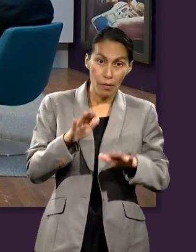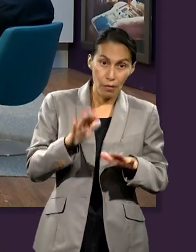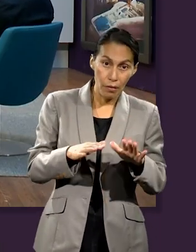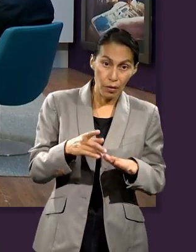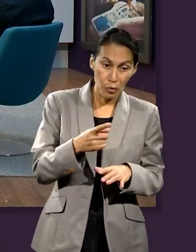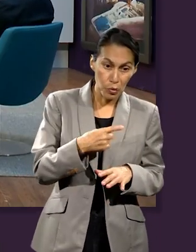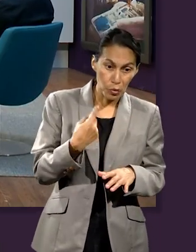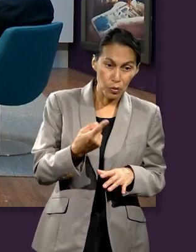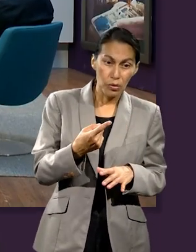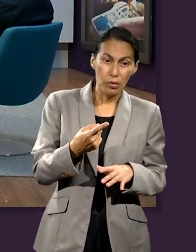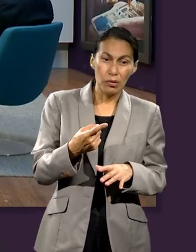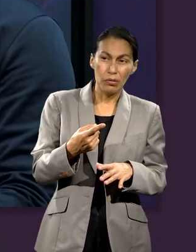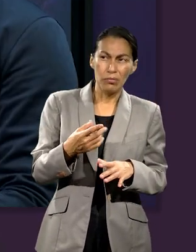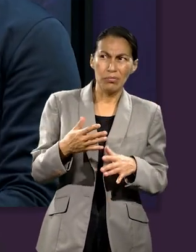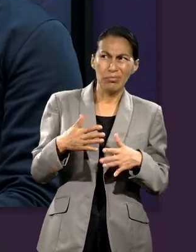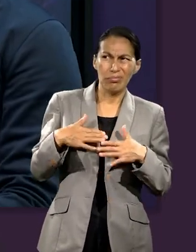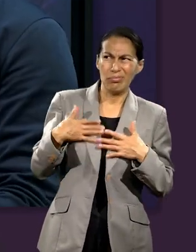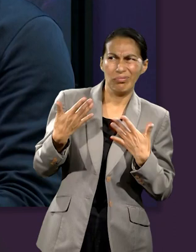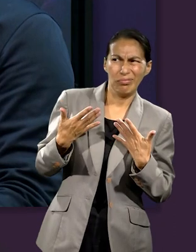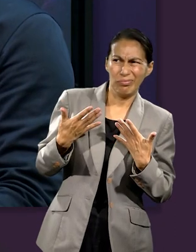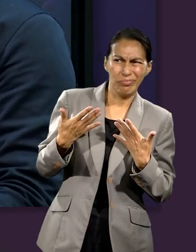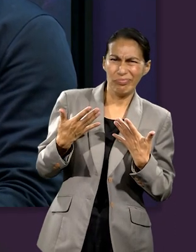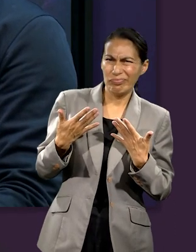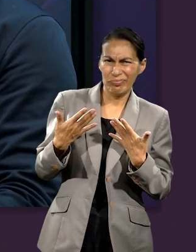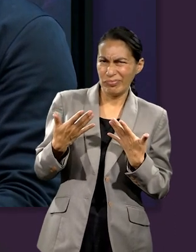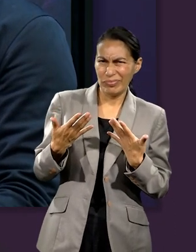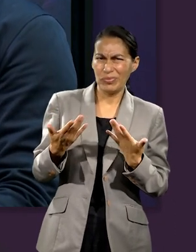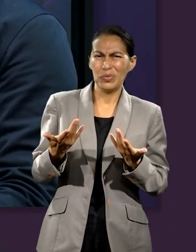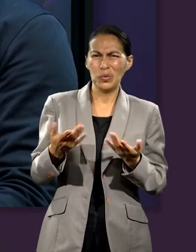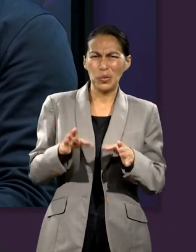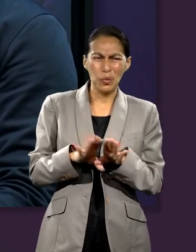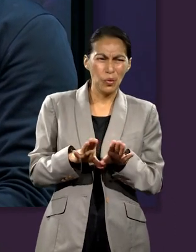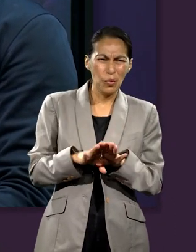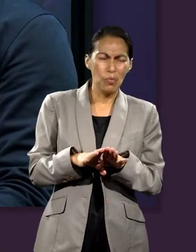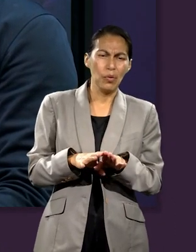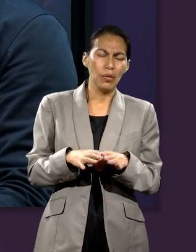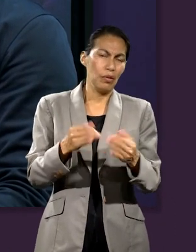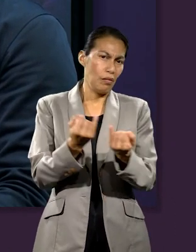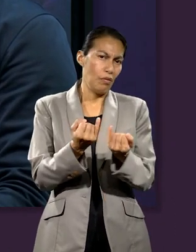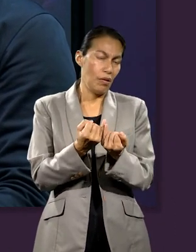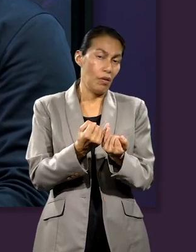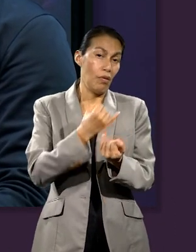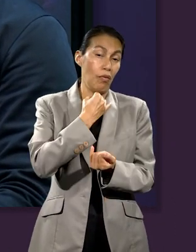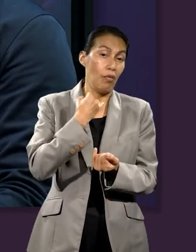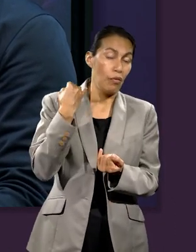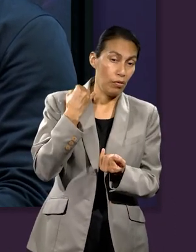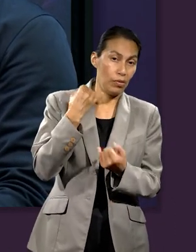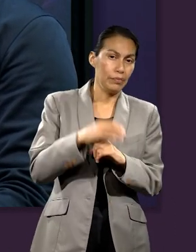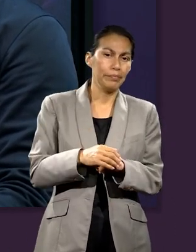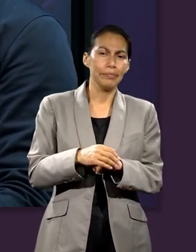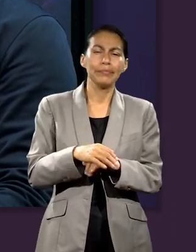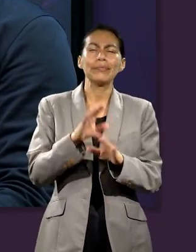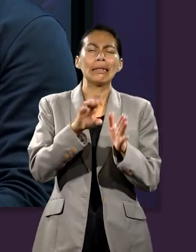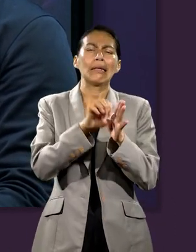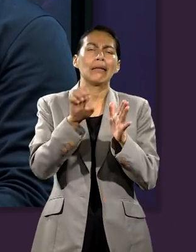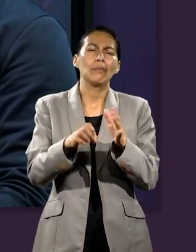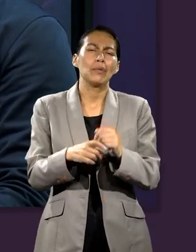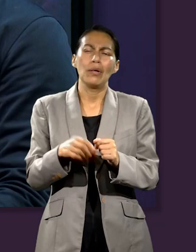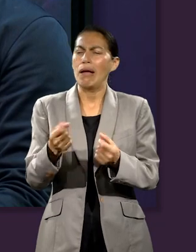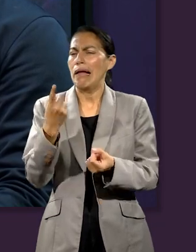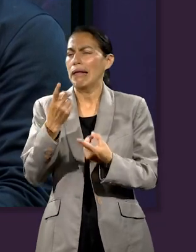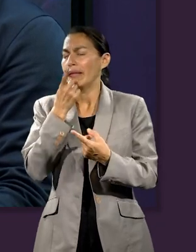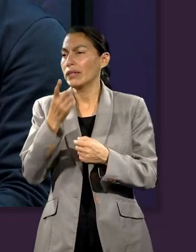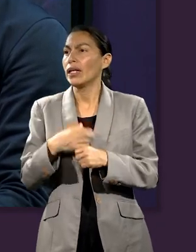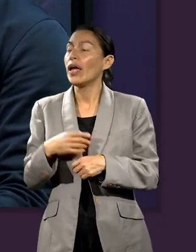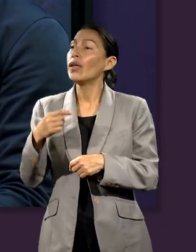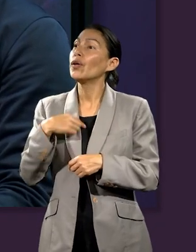podríamos tener esa actitud de desconfianza y esa actitud que tomó Judas, ¿no? Cuando vemos que ciertas personas